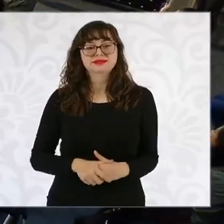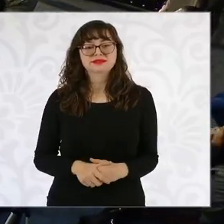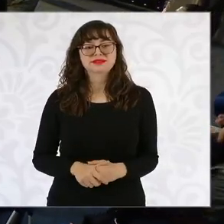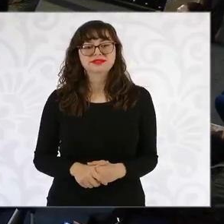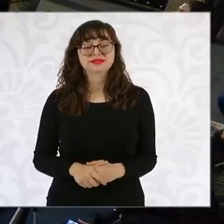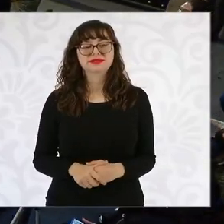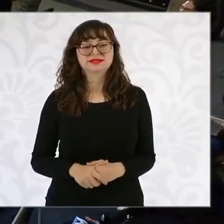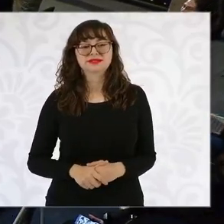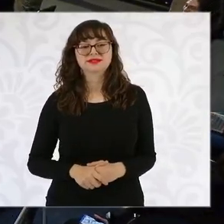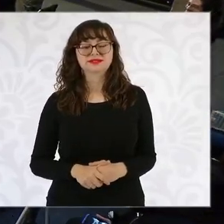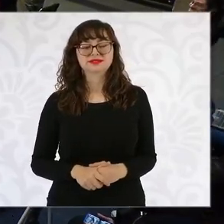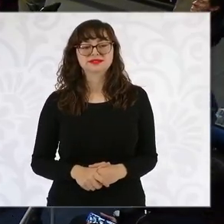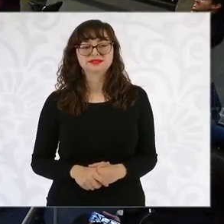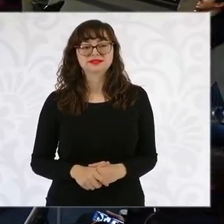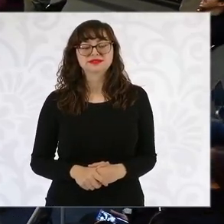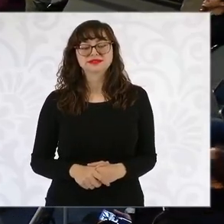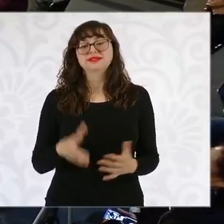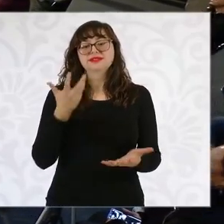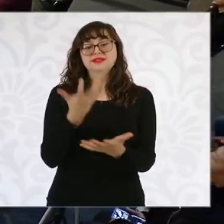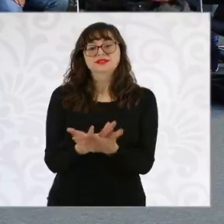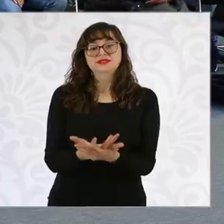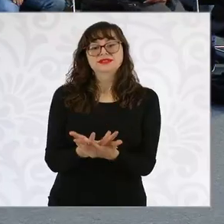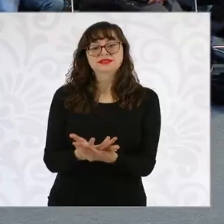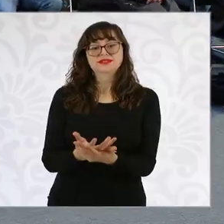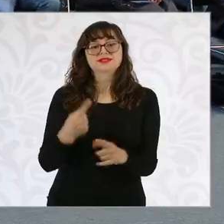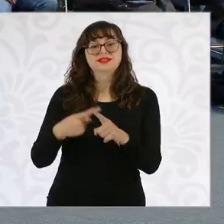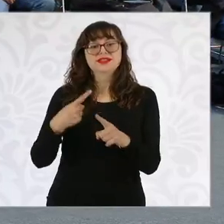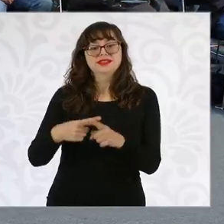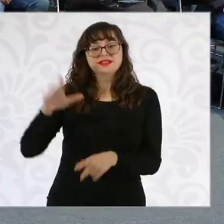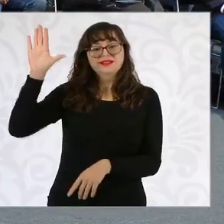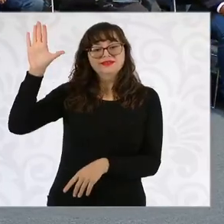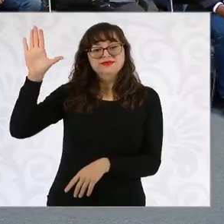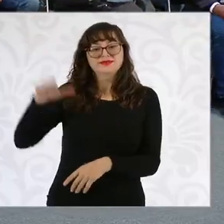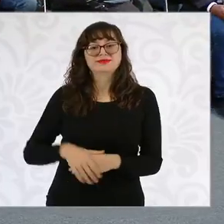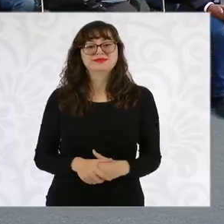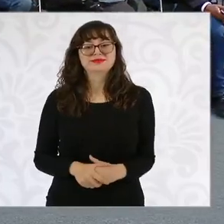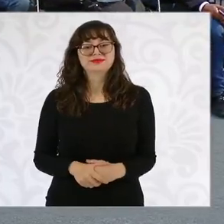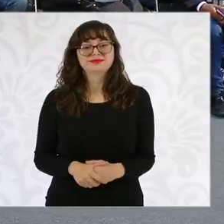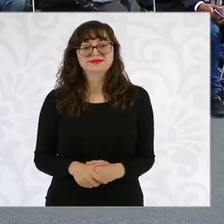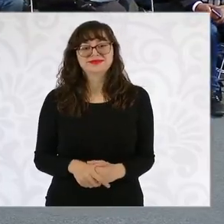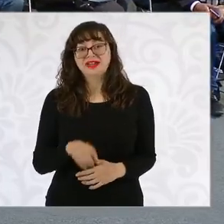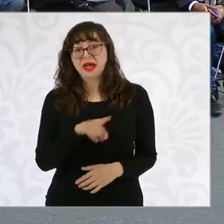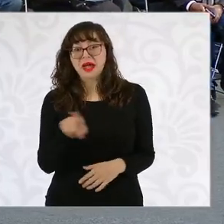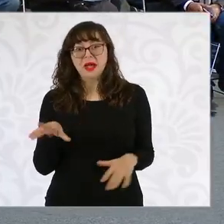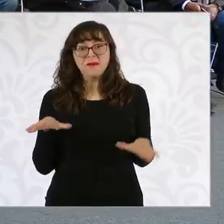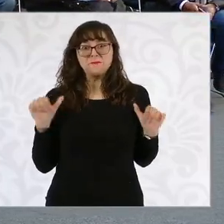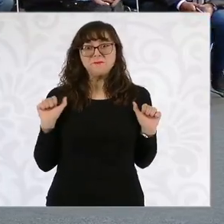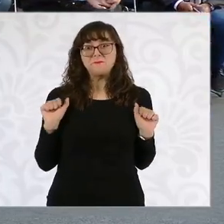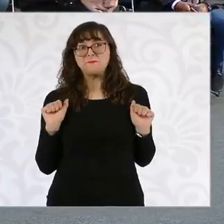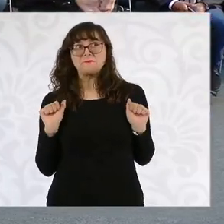Levante la mano quien quiere vacaciones. Hay muchas abstenciones.